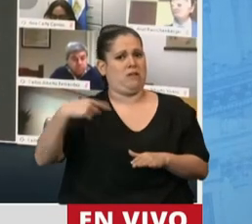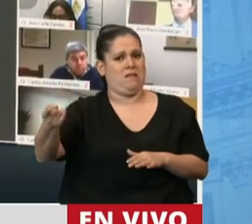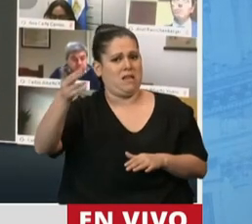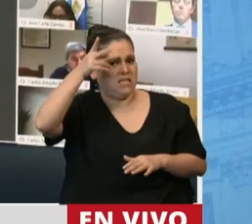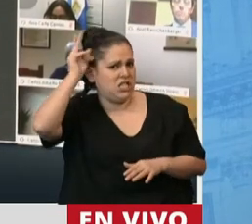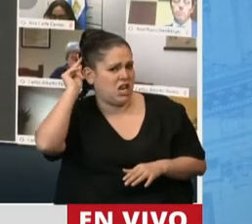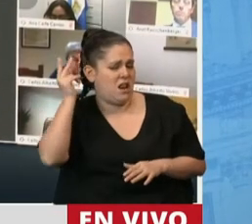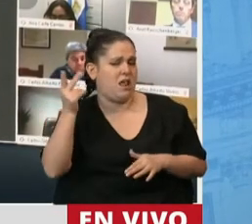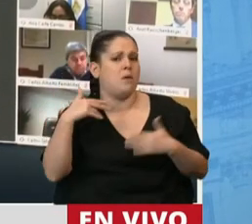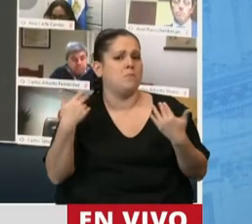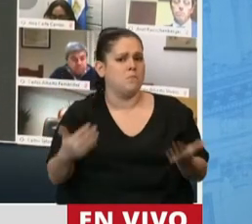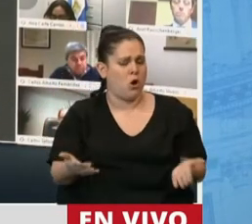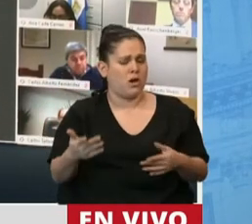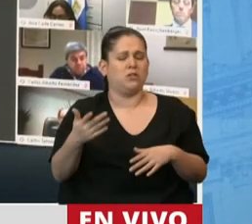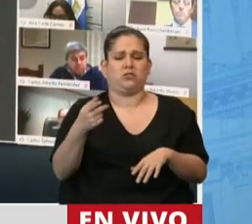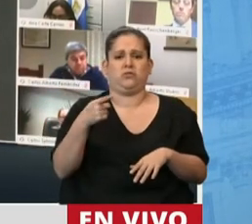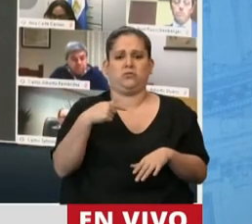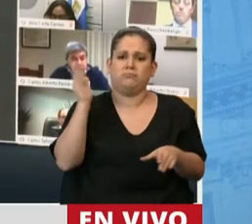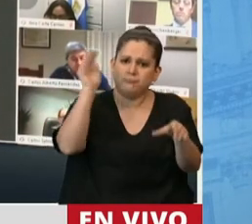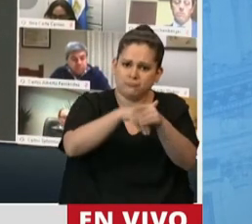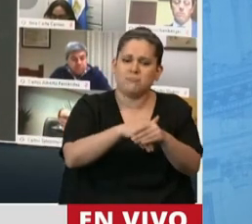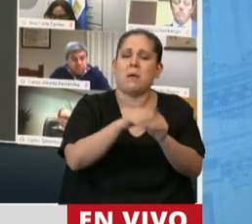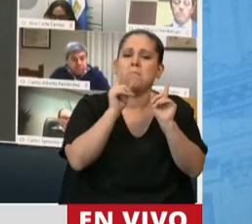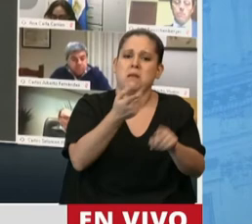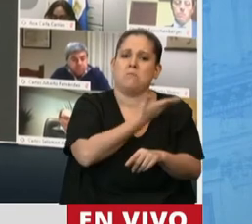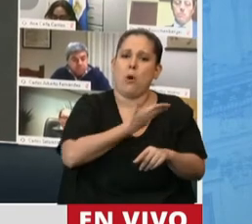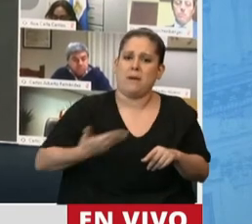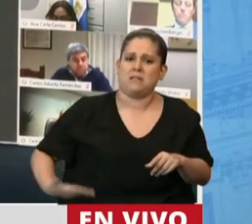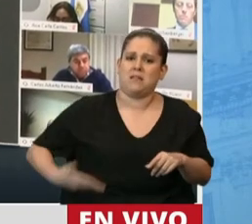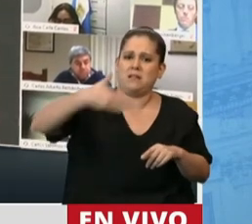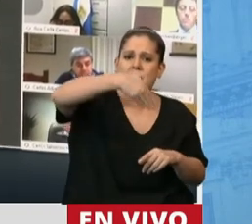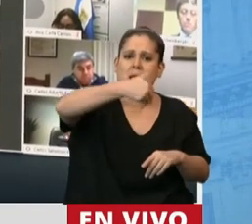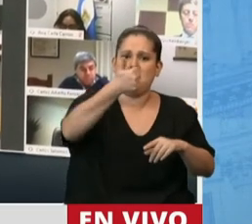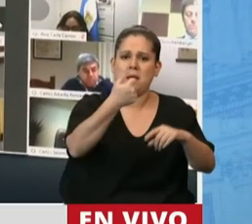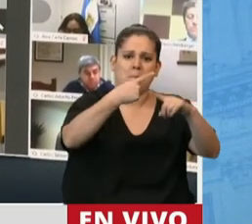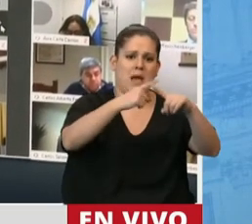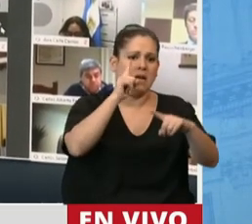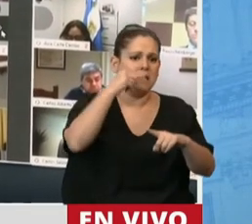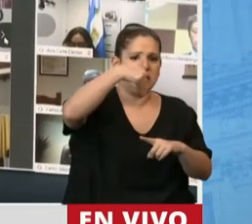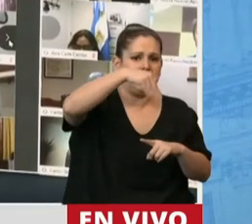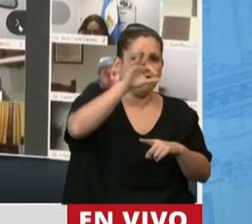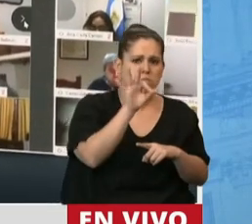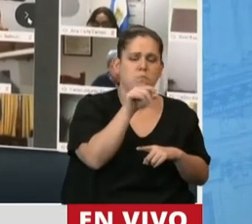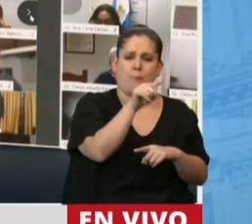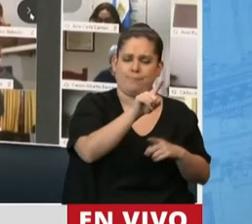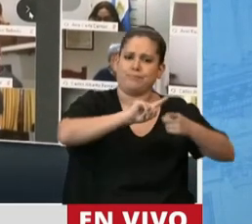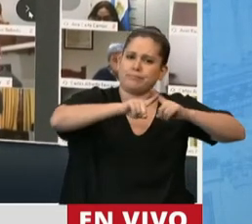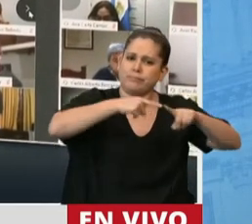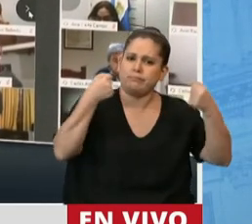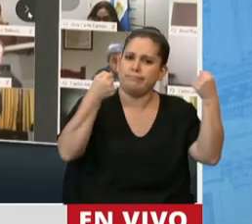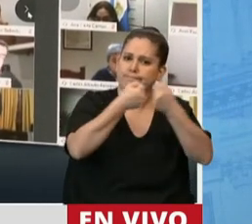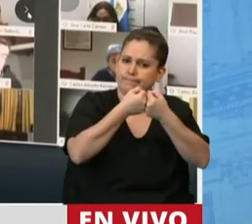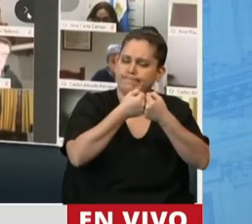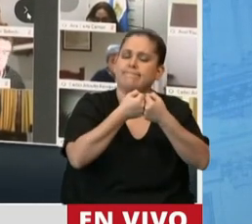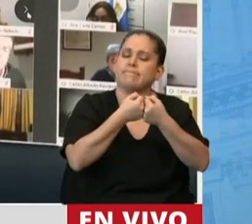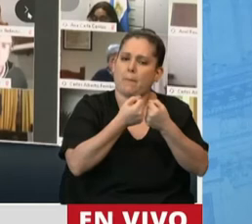proyecto, que nuestro presidente de bloque, Máximo Kirchner, junto con los otros presidentes de bloque, logró consensuar para que esto